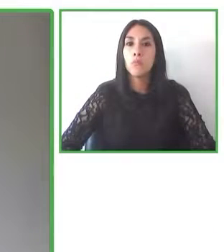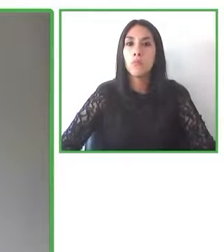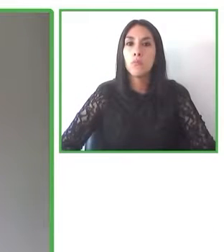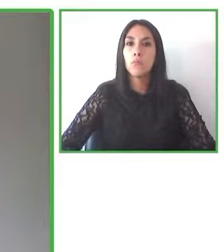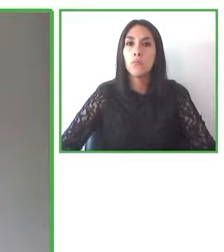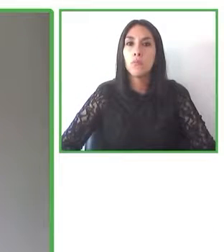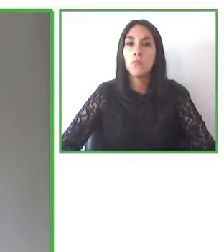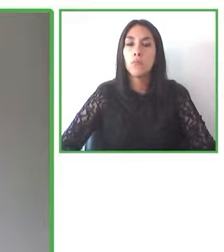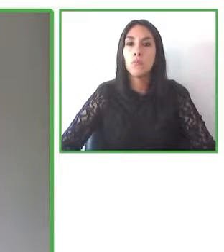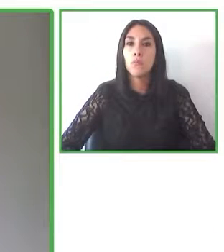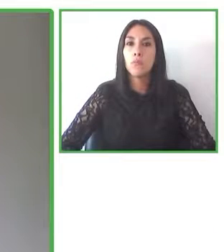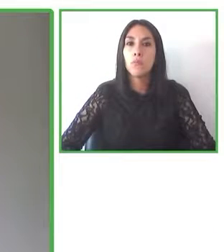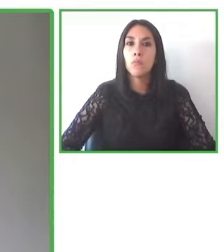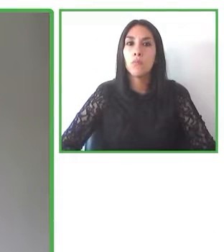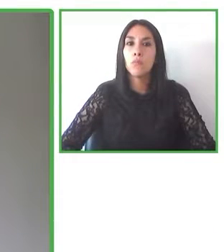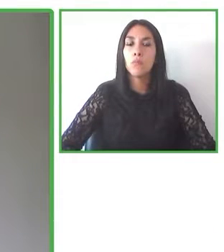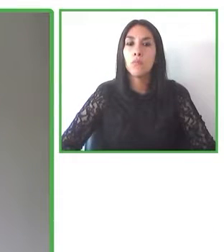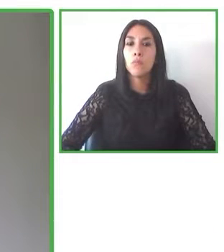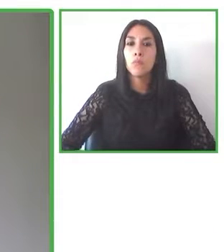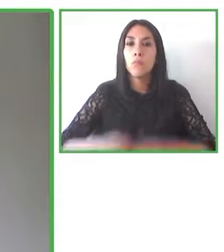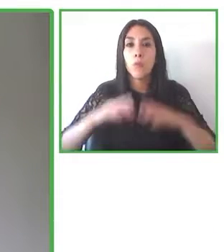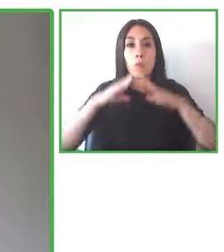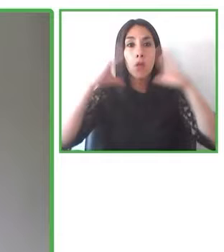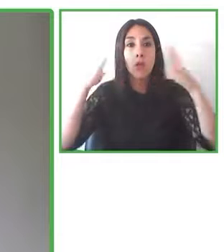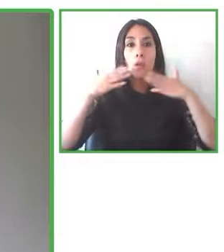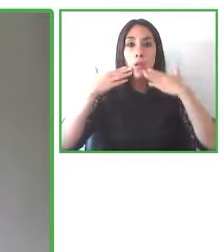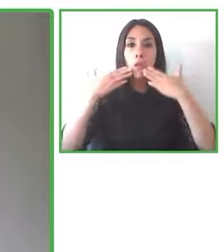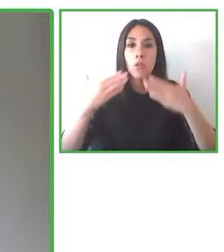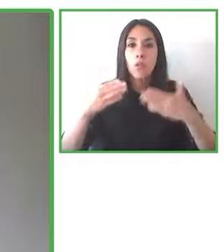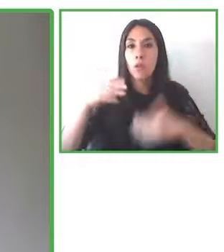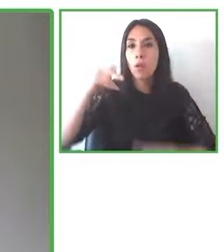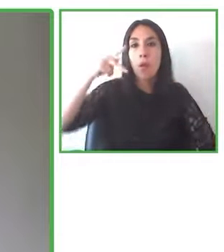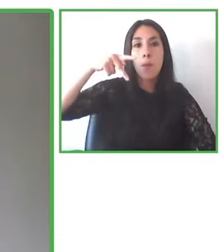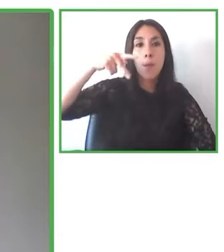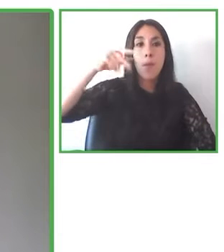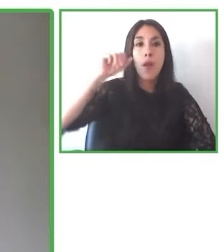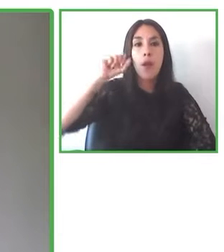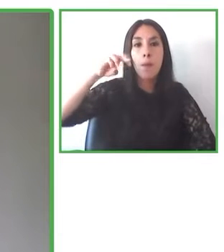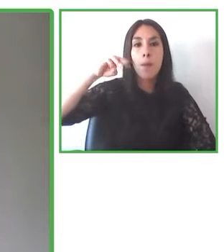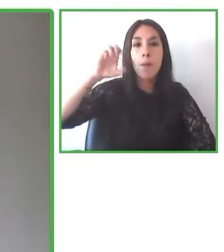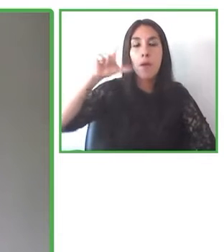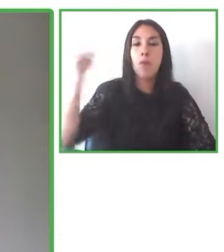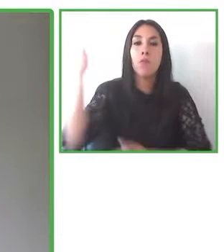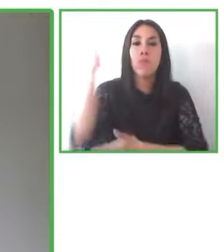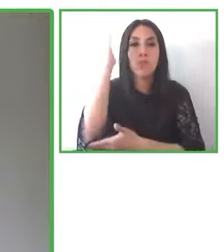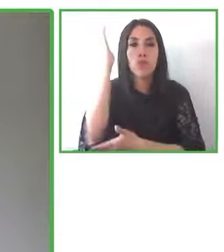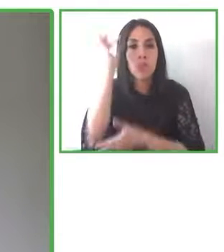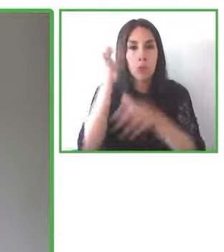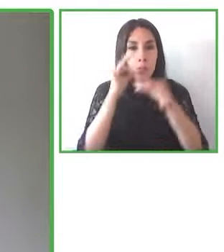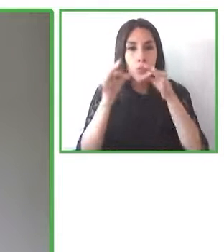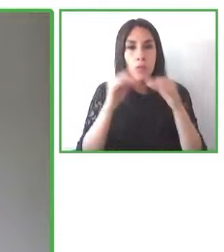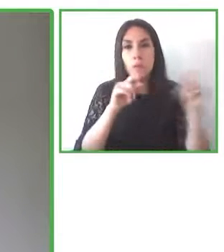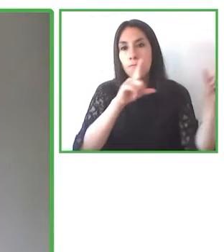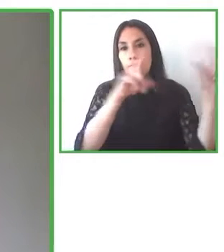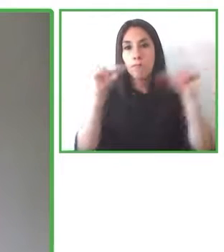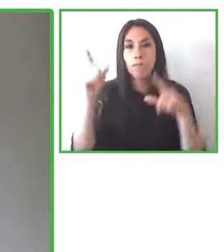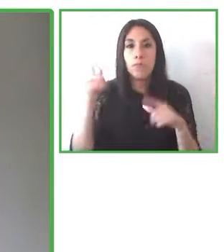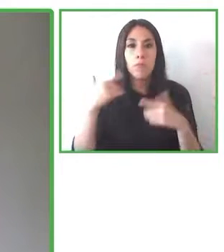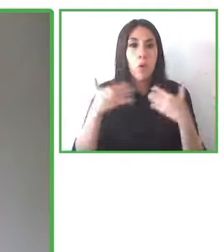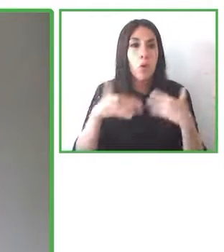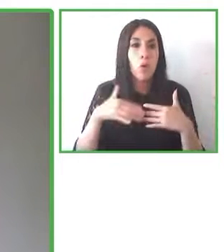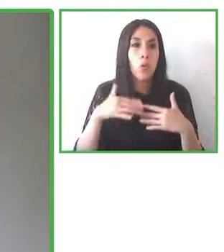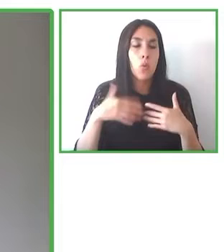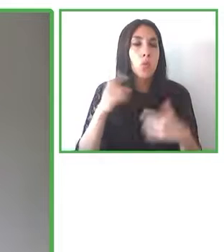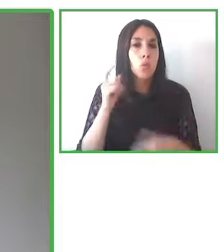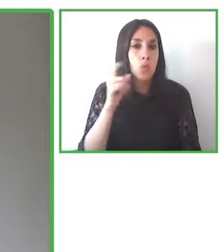gracias Pamela por lo que nos has expuesto que es el resultado de tantos años de trabajo de esfuerzo de